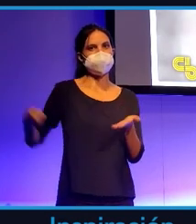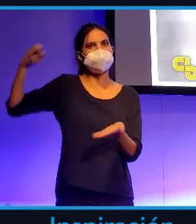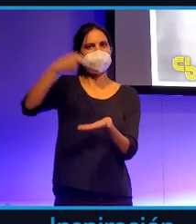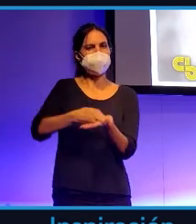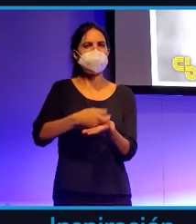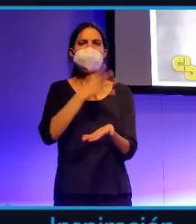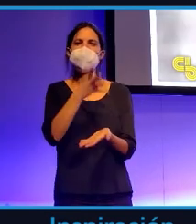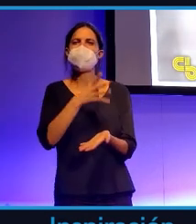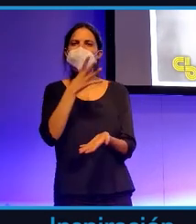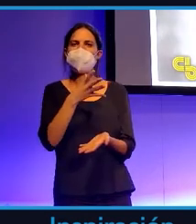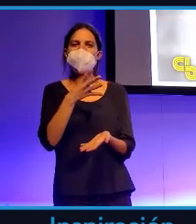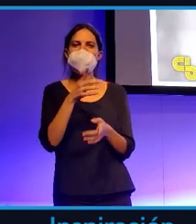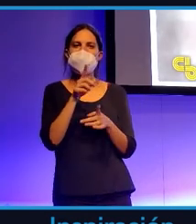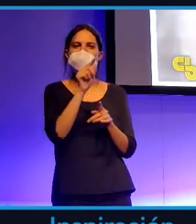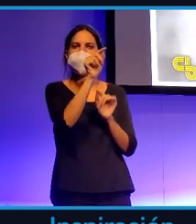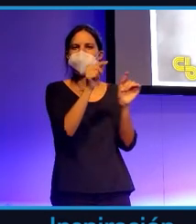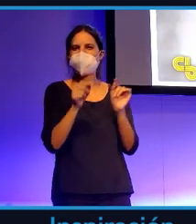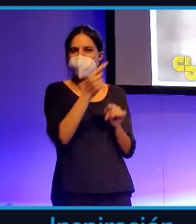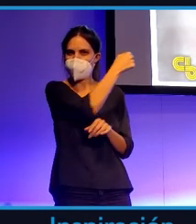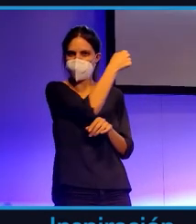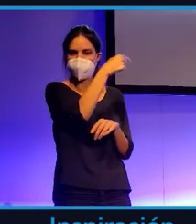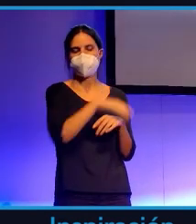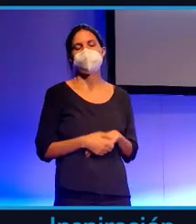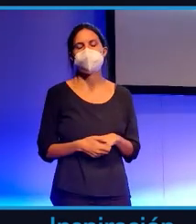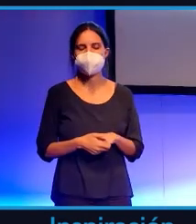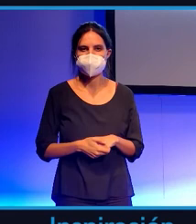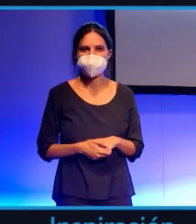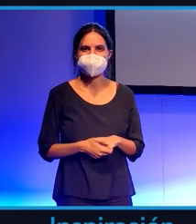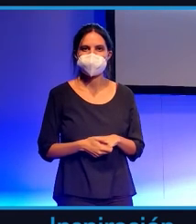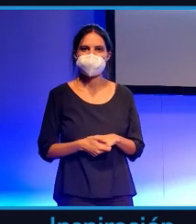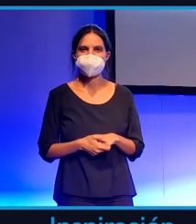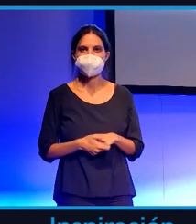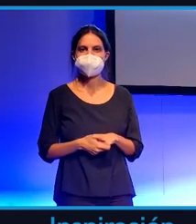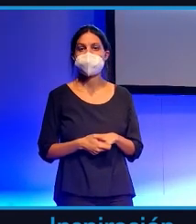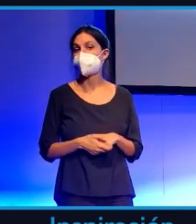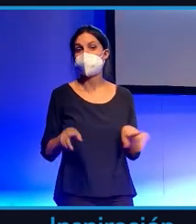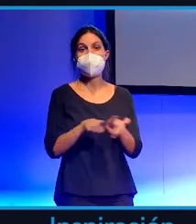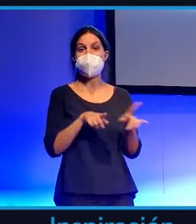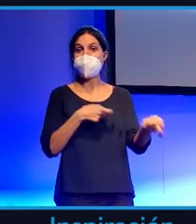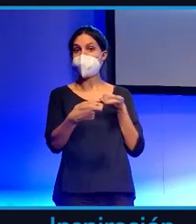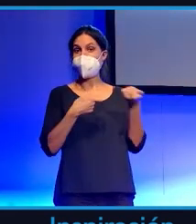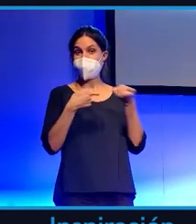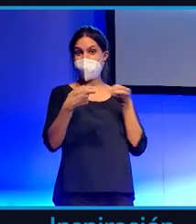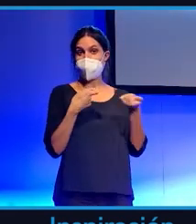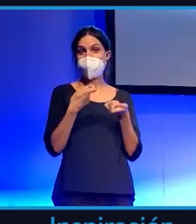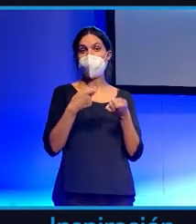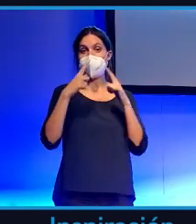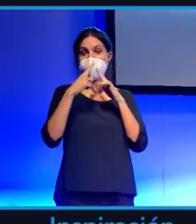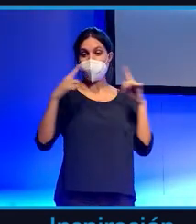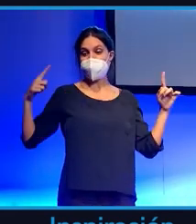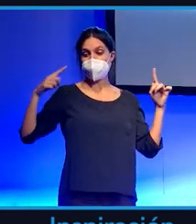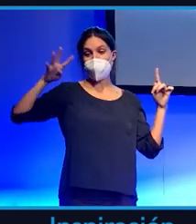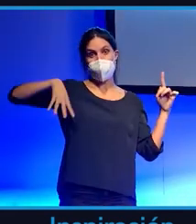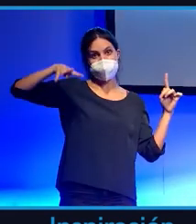por un bichito de estos, un CryptoPunk. Y como mercado, el último cuatrimestre se han